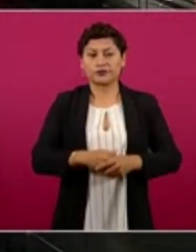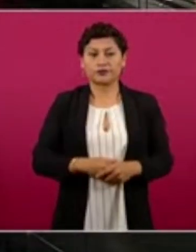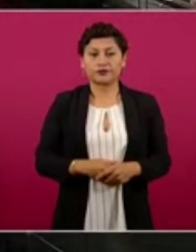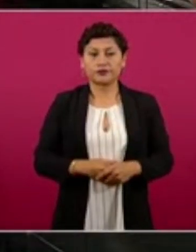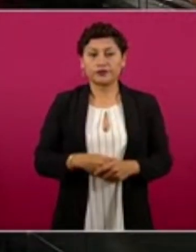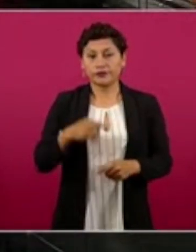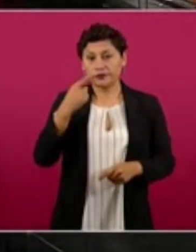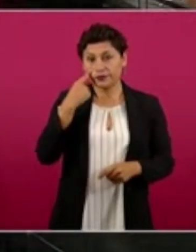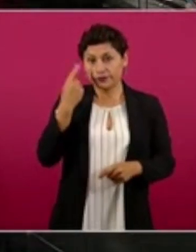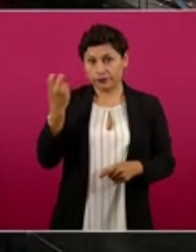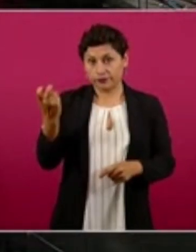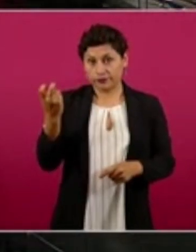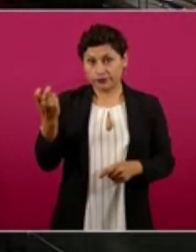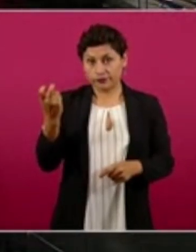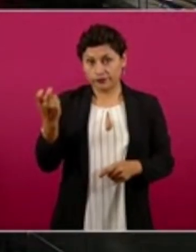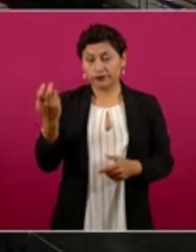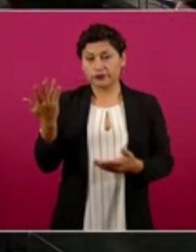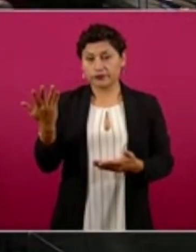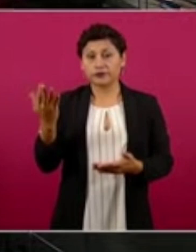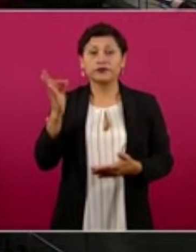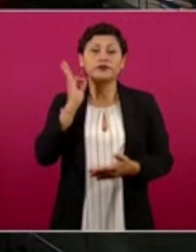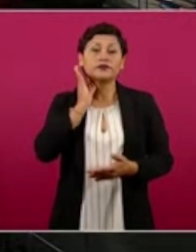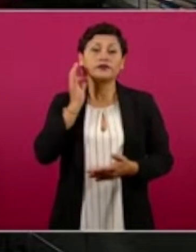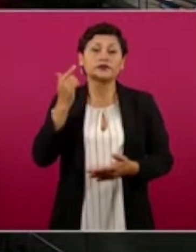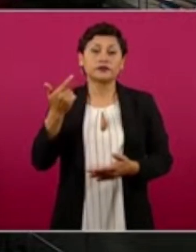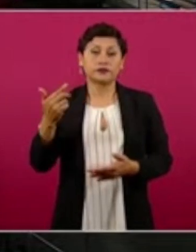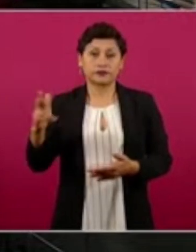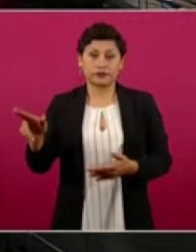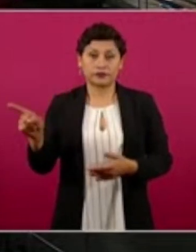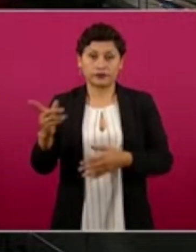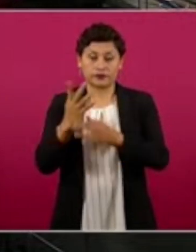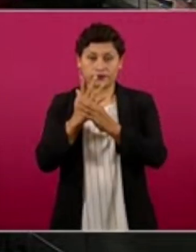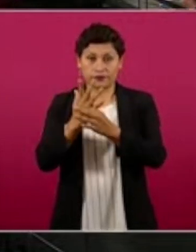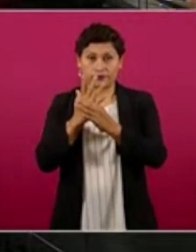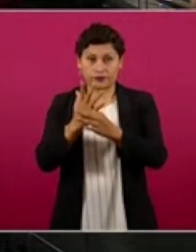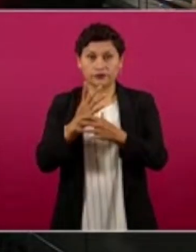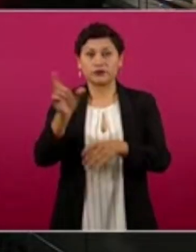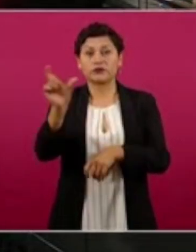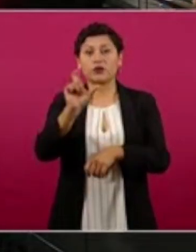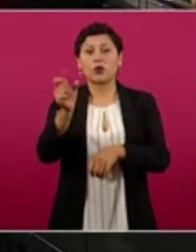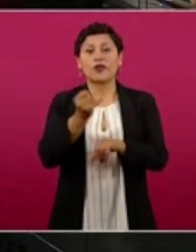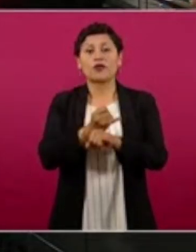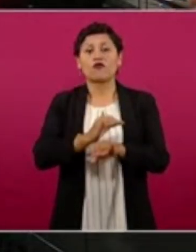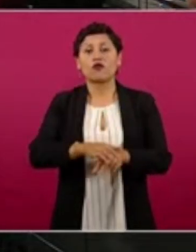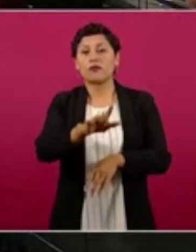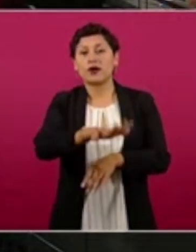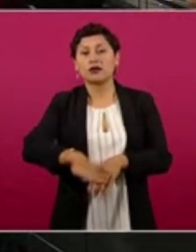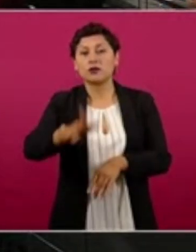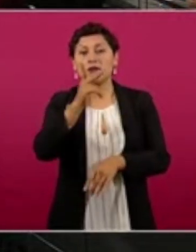Esto es lo que dice el fiscal cuando le estamos informando a los padres.